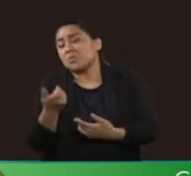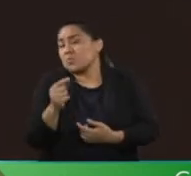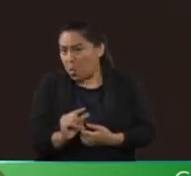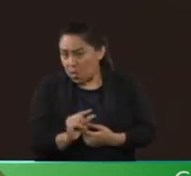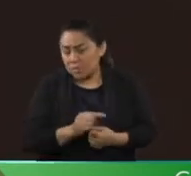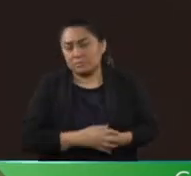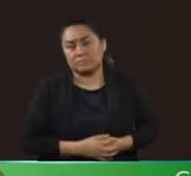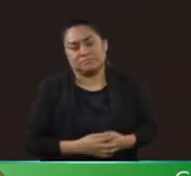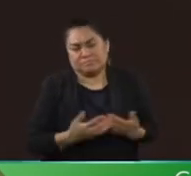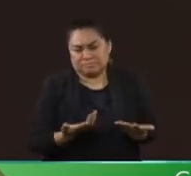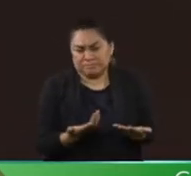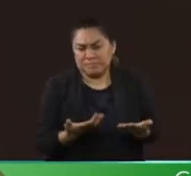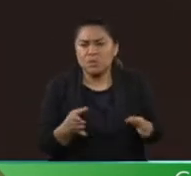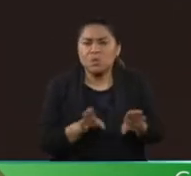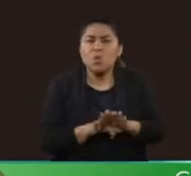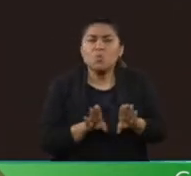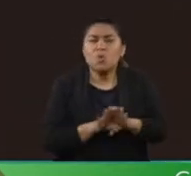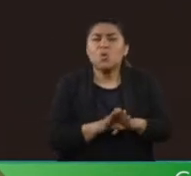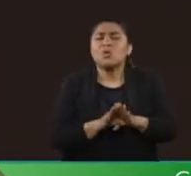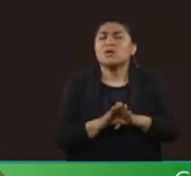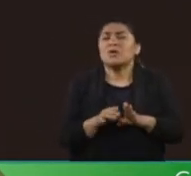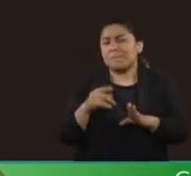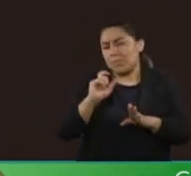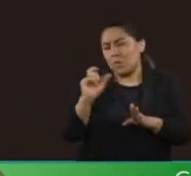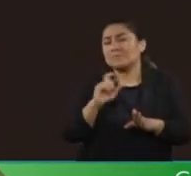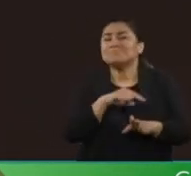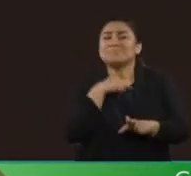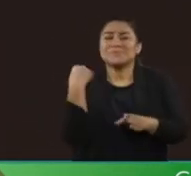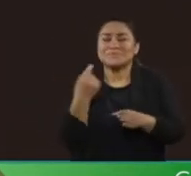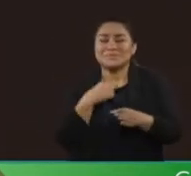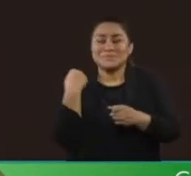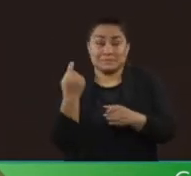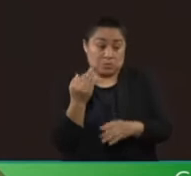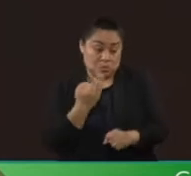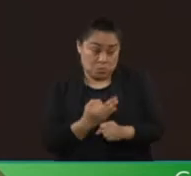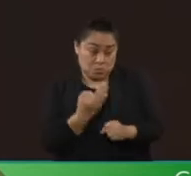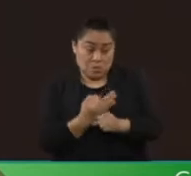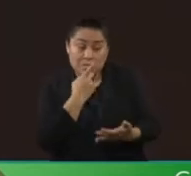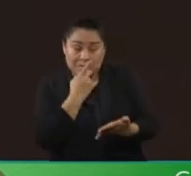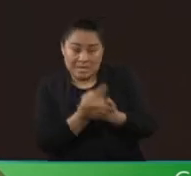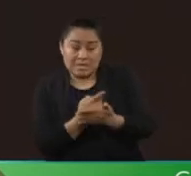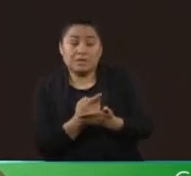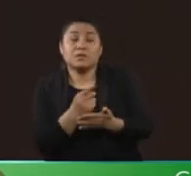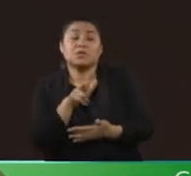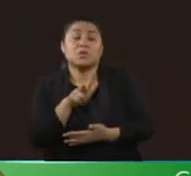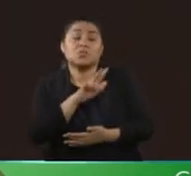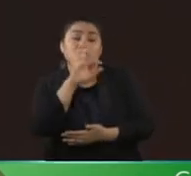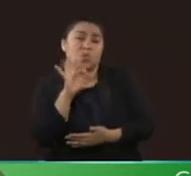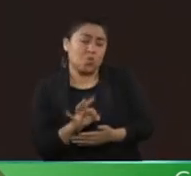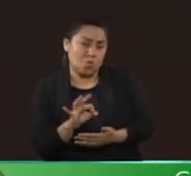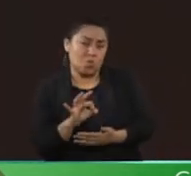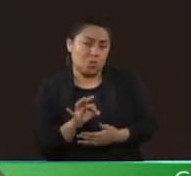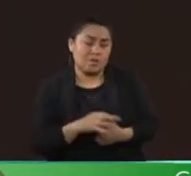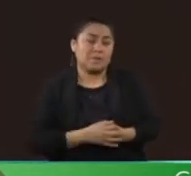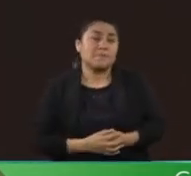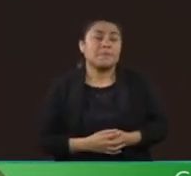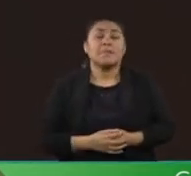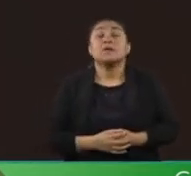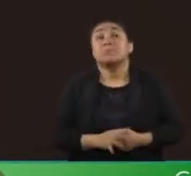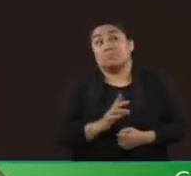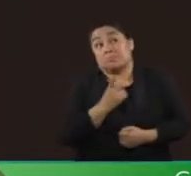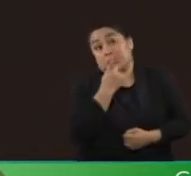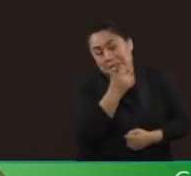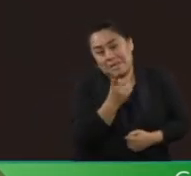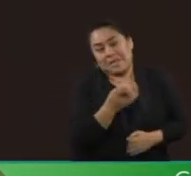cómo se va a manejar la cartera vencida? Cuando hoy en el renglón de crédito está por encima del 18 por ciento y según su